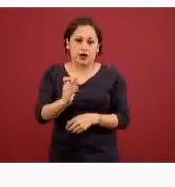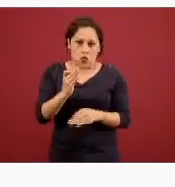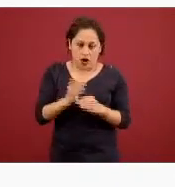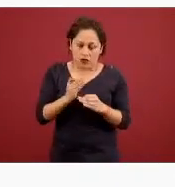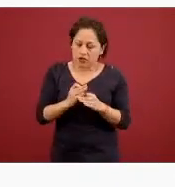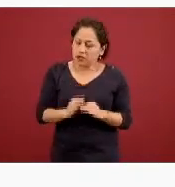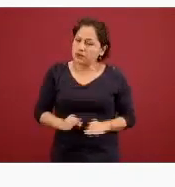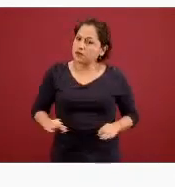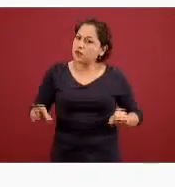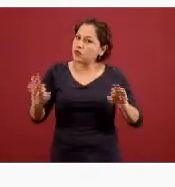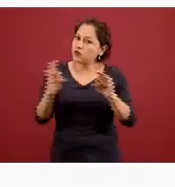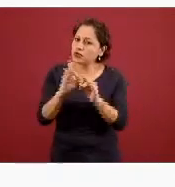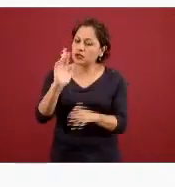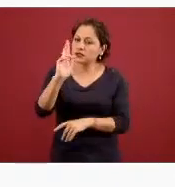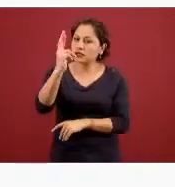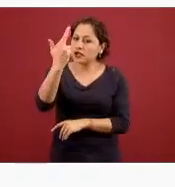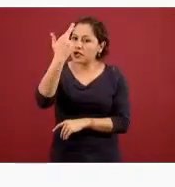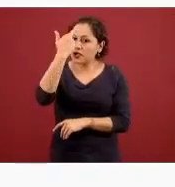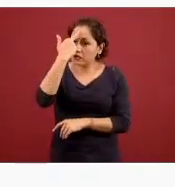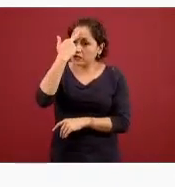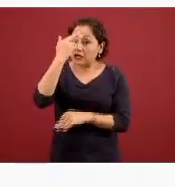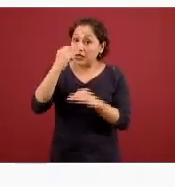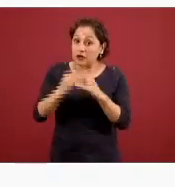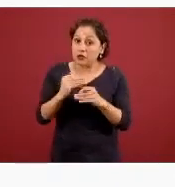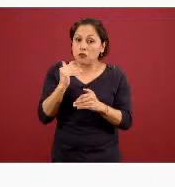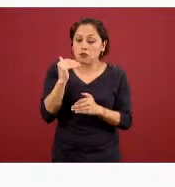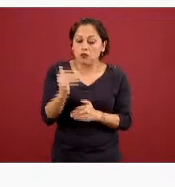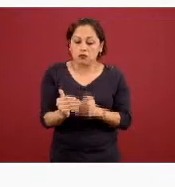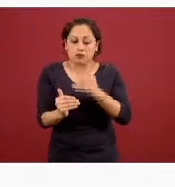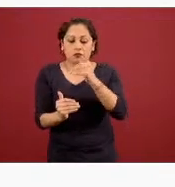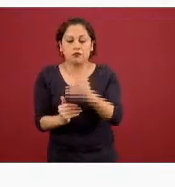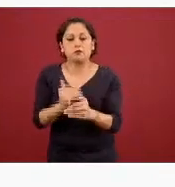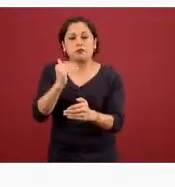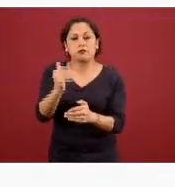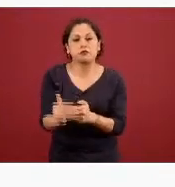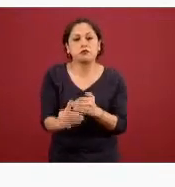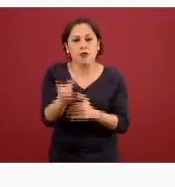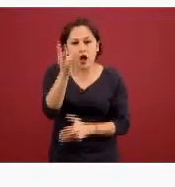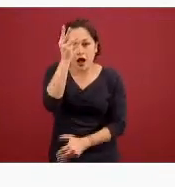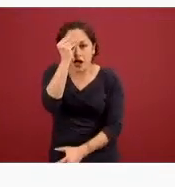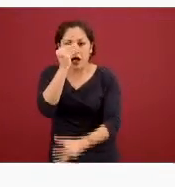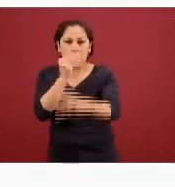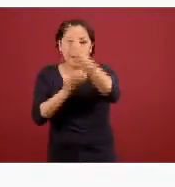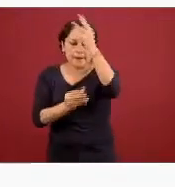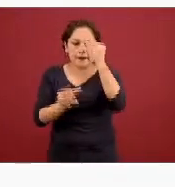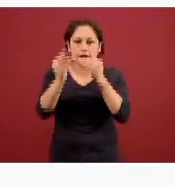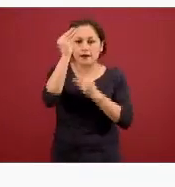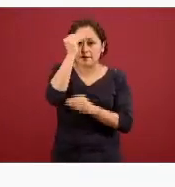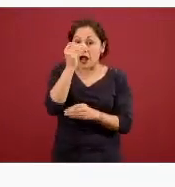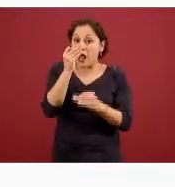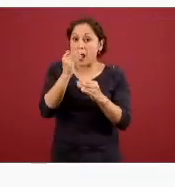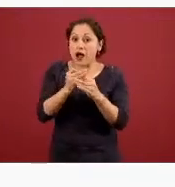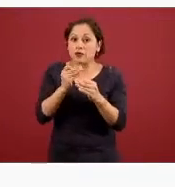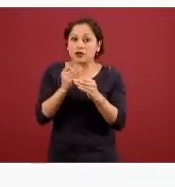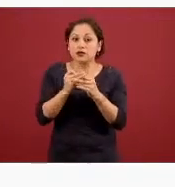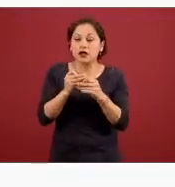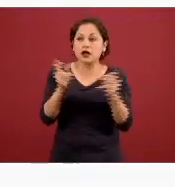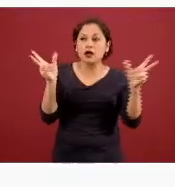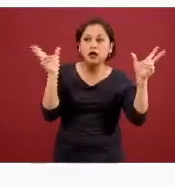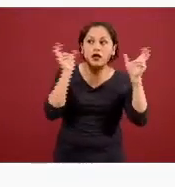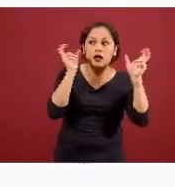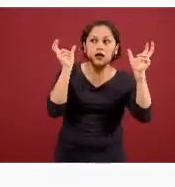poeta estamos ajustando nuestras medidas de una manera dialéctica inteligente siguiendo las indicaciones